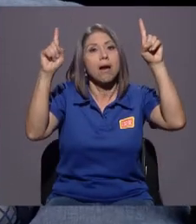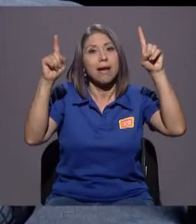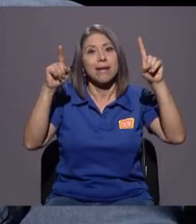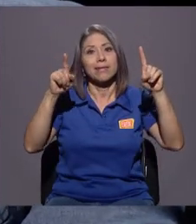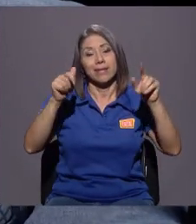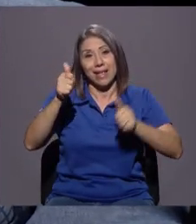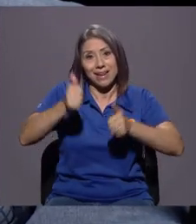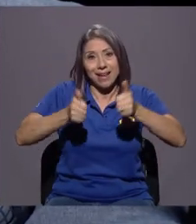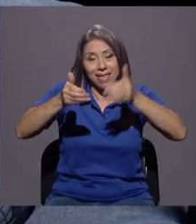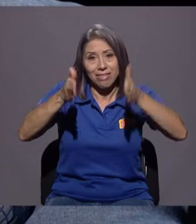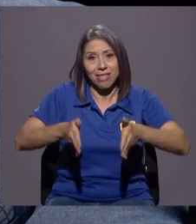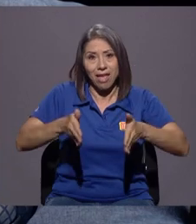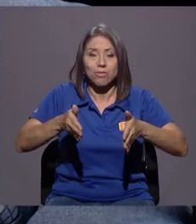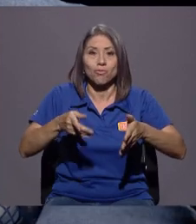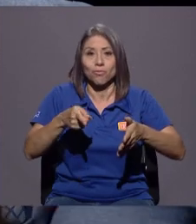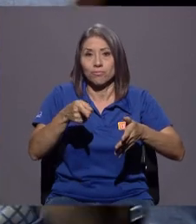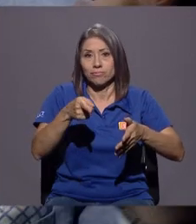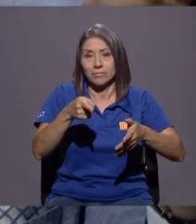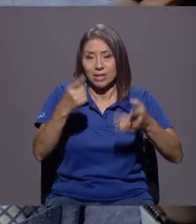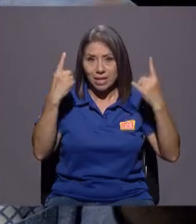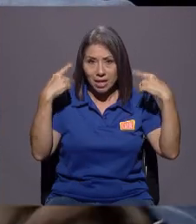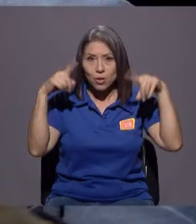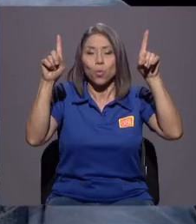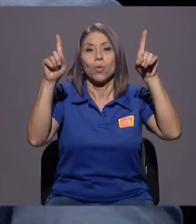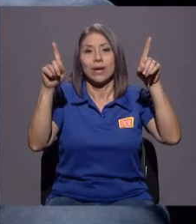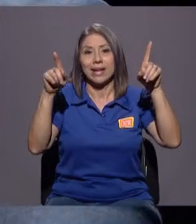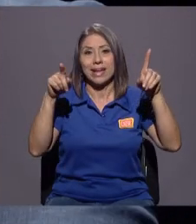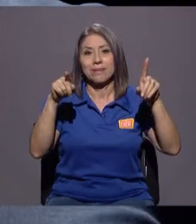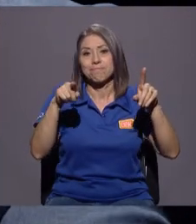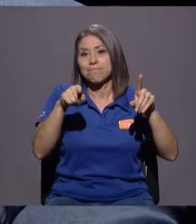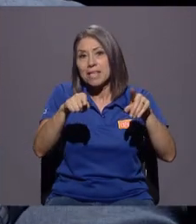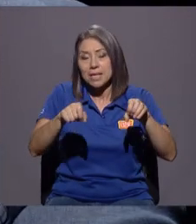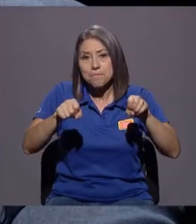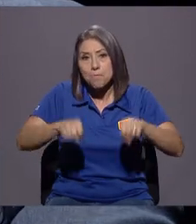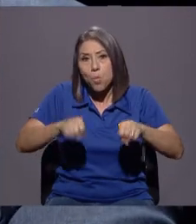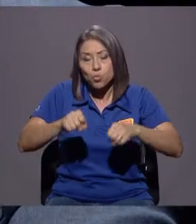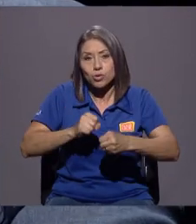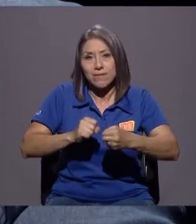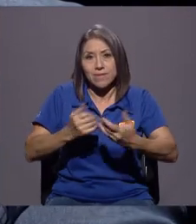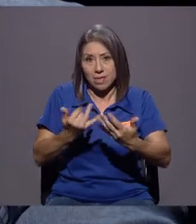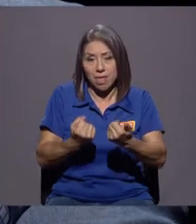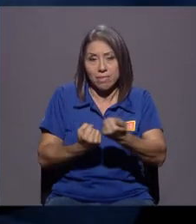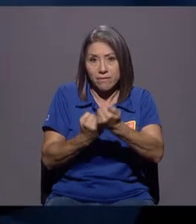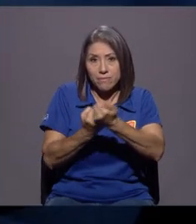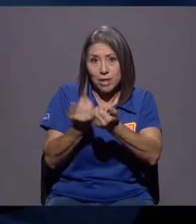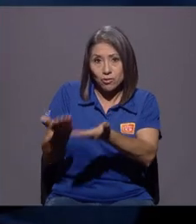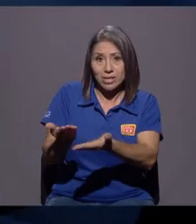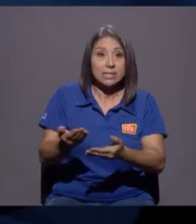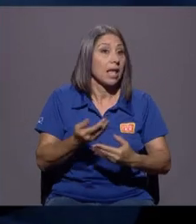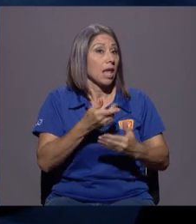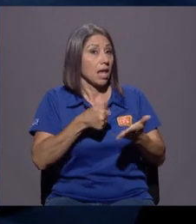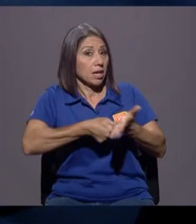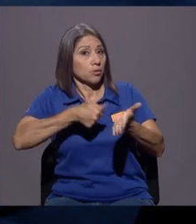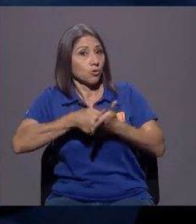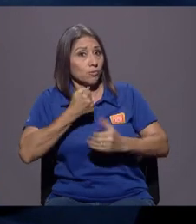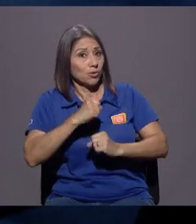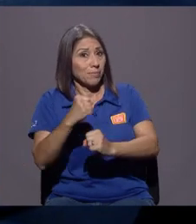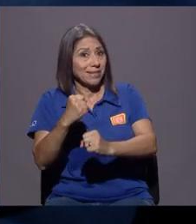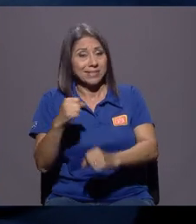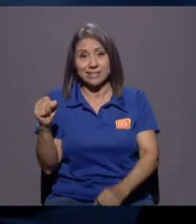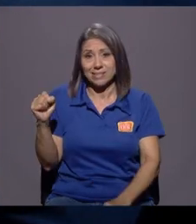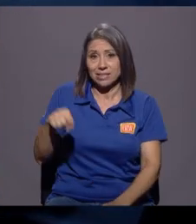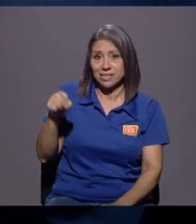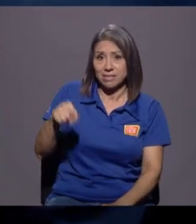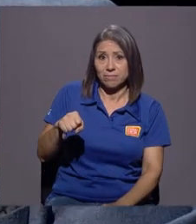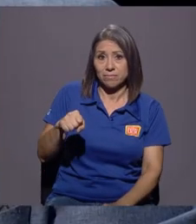logre esa posibilidad de respaldo. ¿En las municipales? ¿Sí? Sí, bueno, las municipales... Digo,